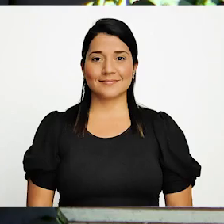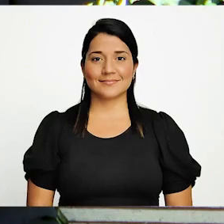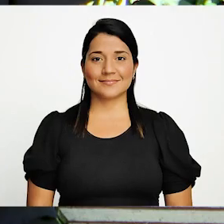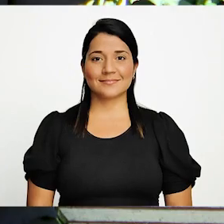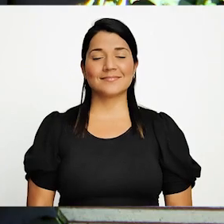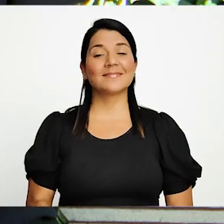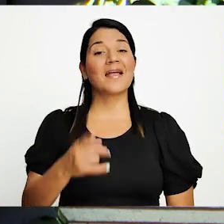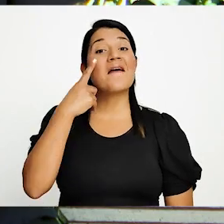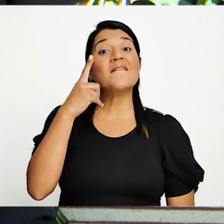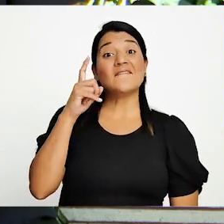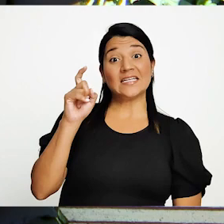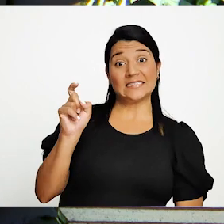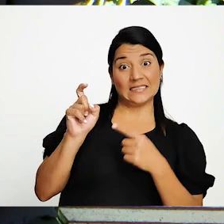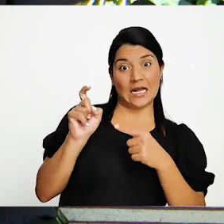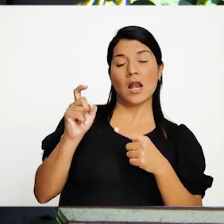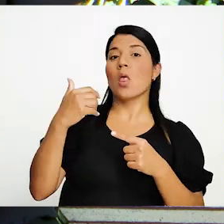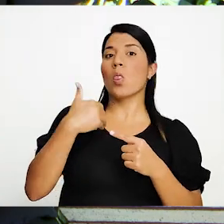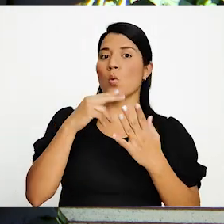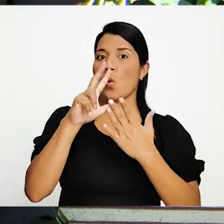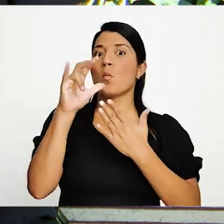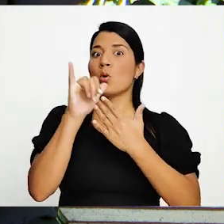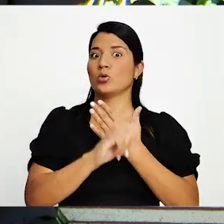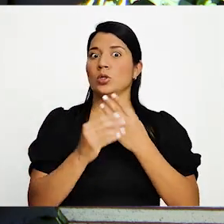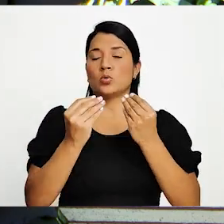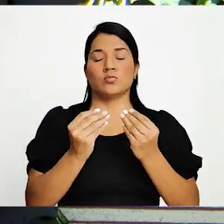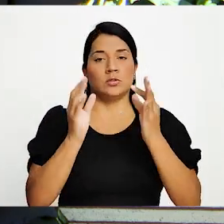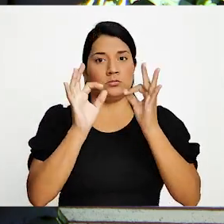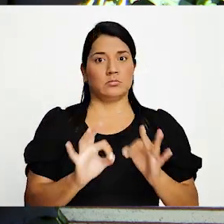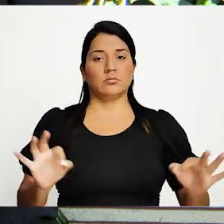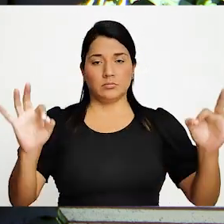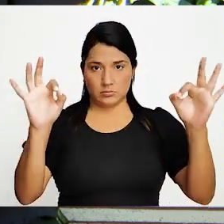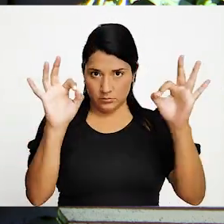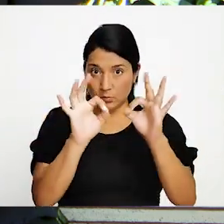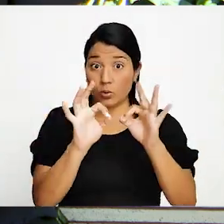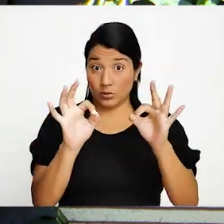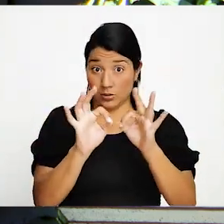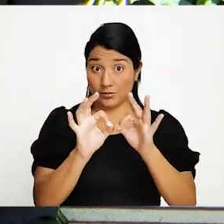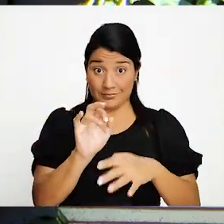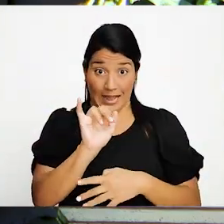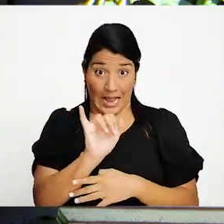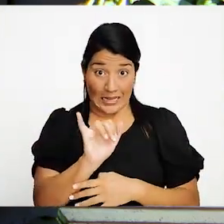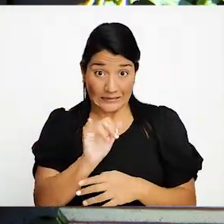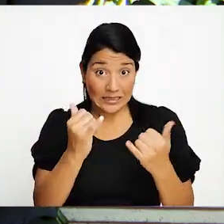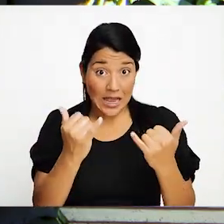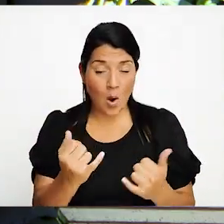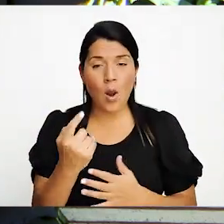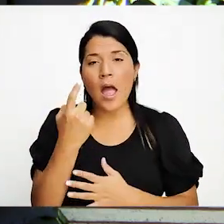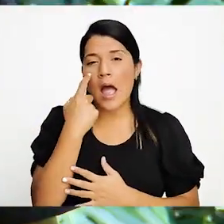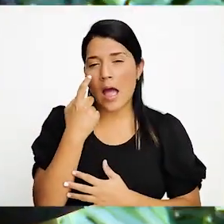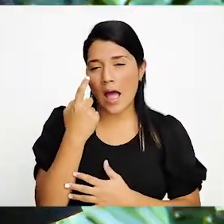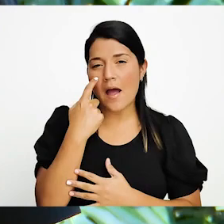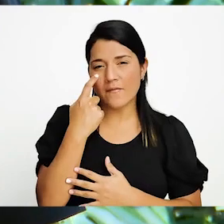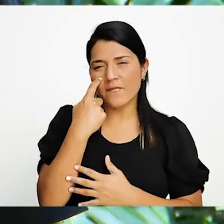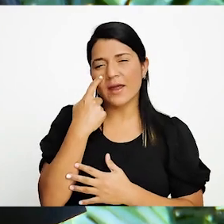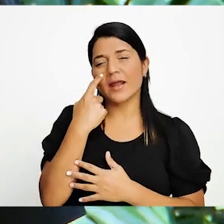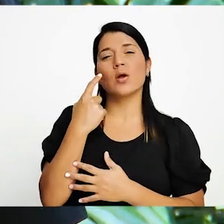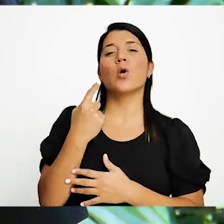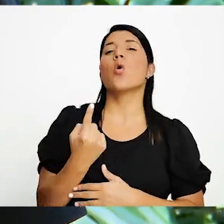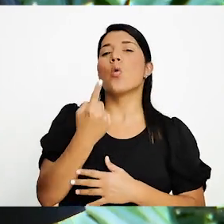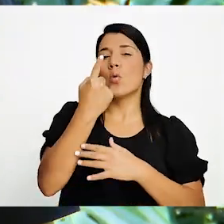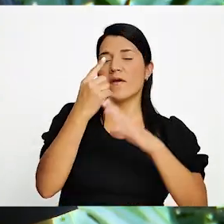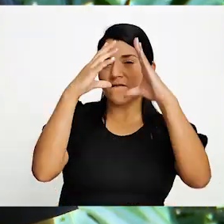La Fiscalía ha tenido proyectos de gran impacto. Es así como vamos a ver un especial sobre el